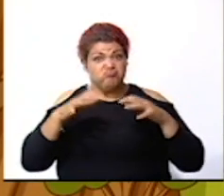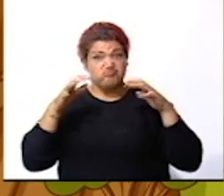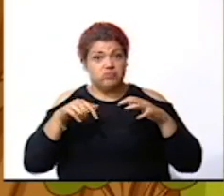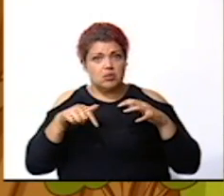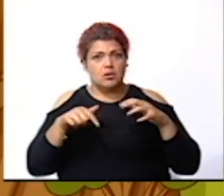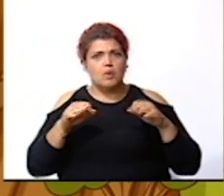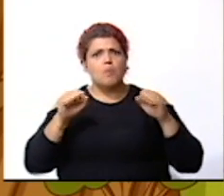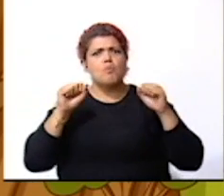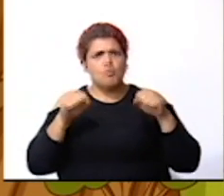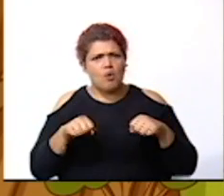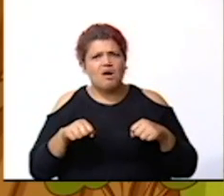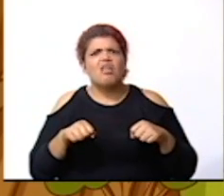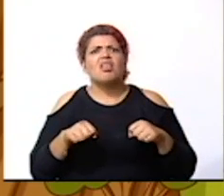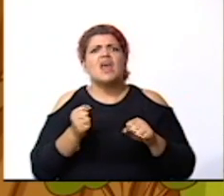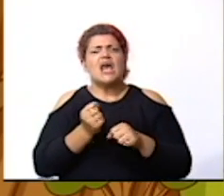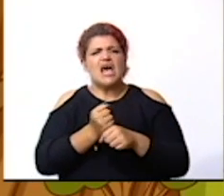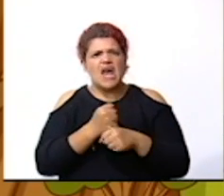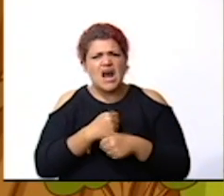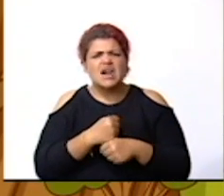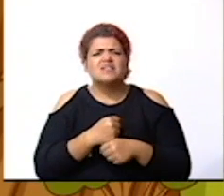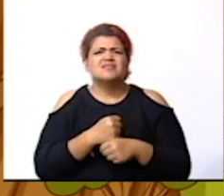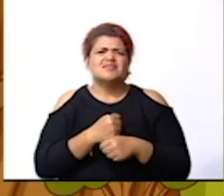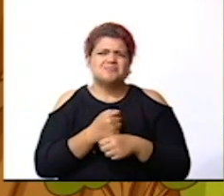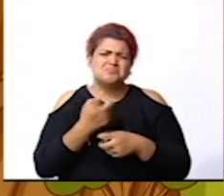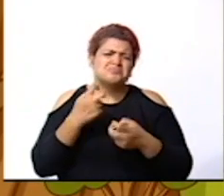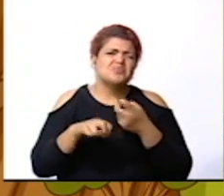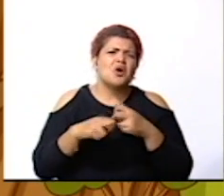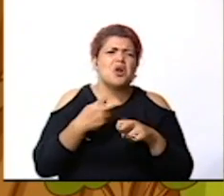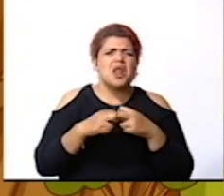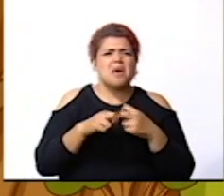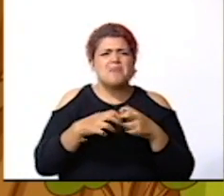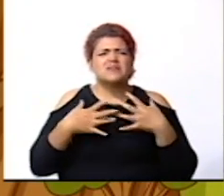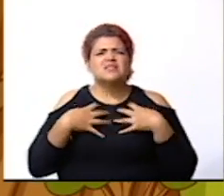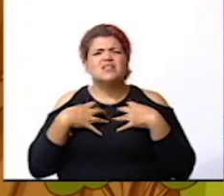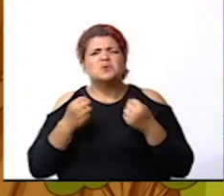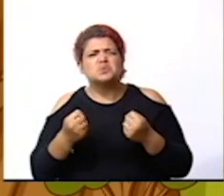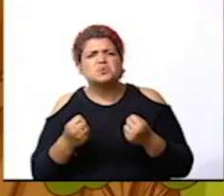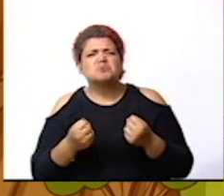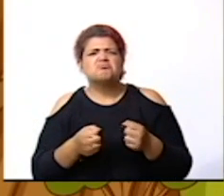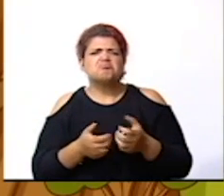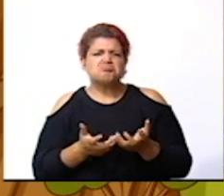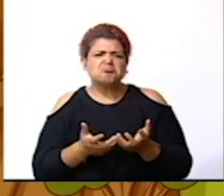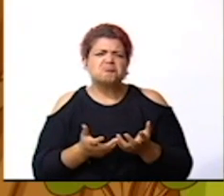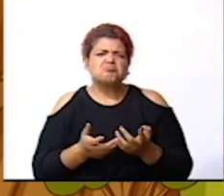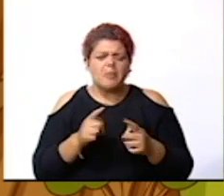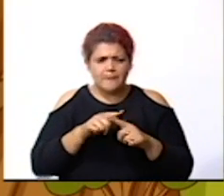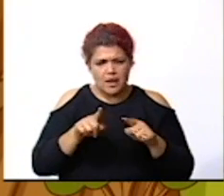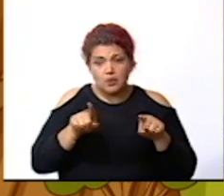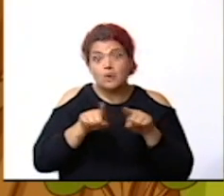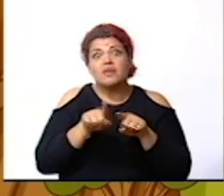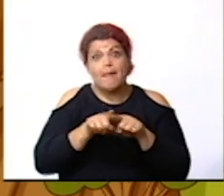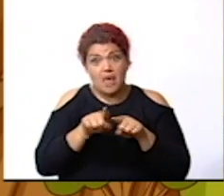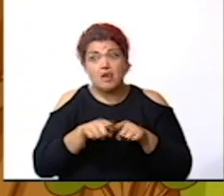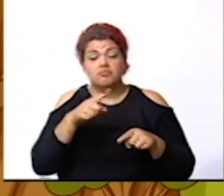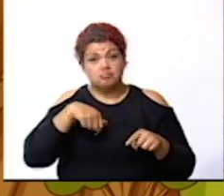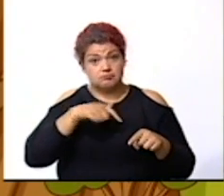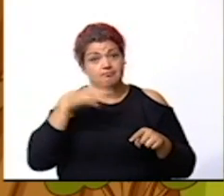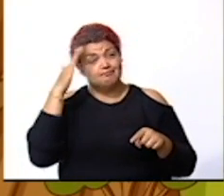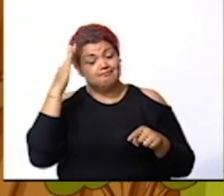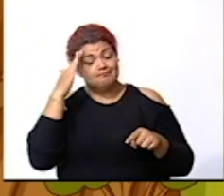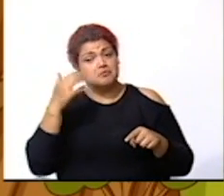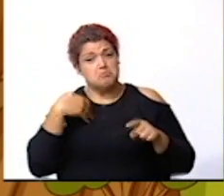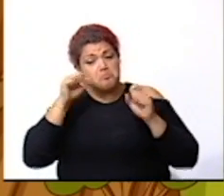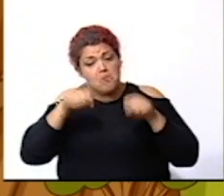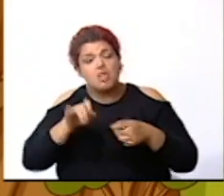también ocasionar ciertos problemas de salud pero también tenemos que tener en cuenta que podríamos